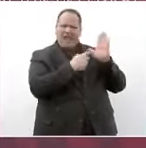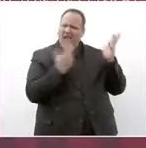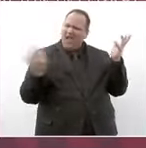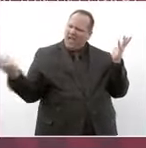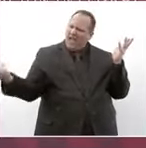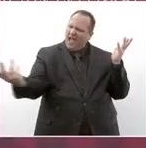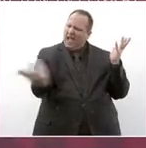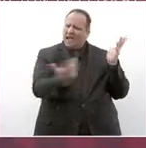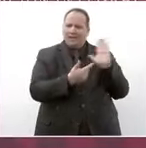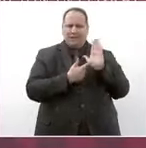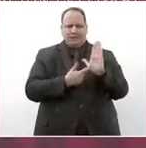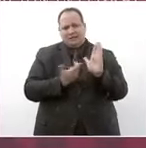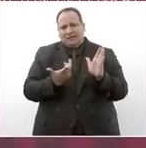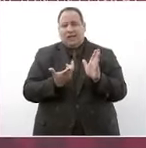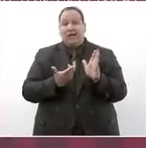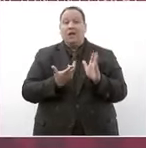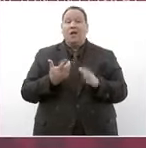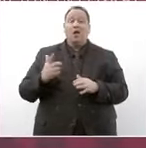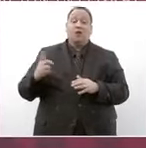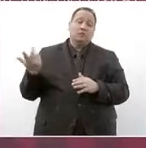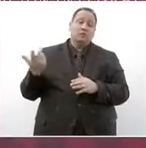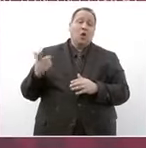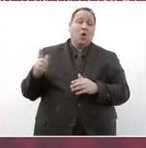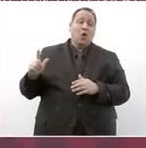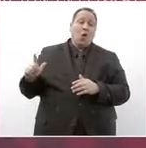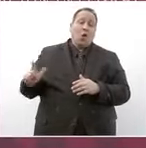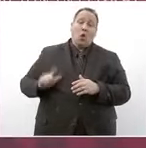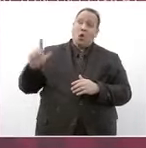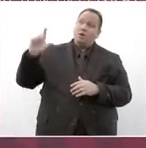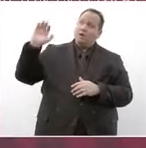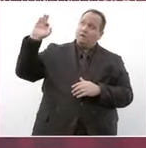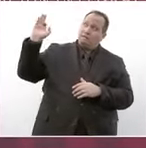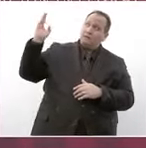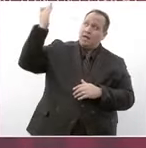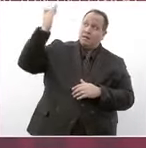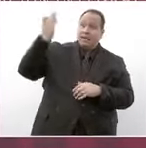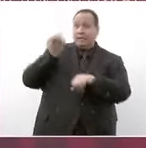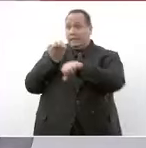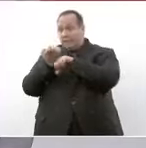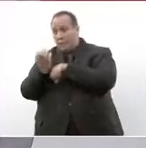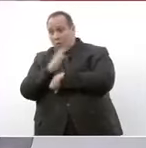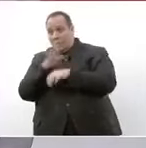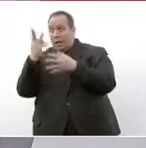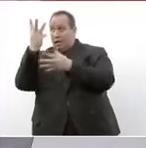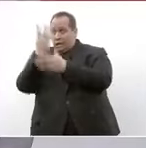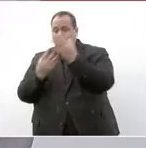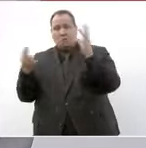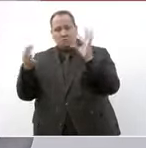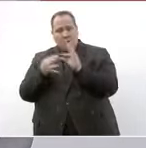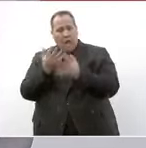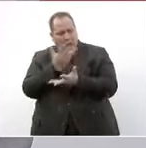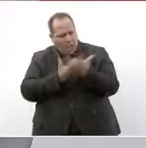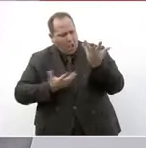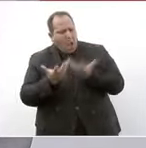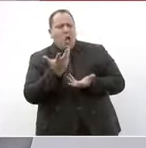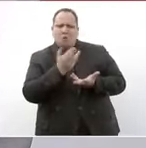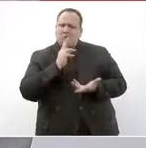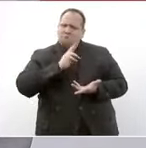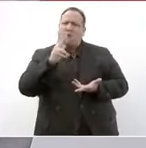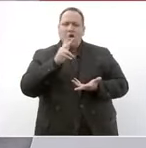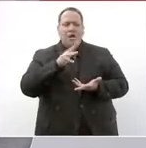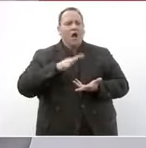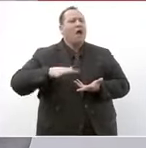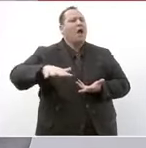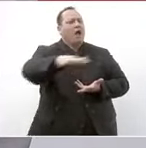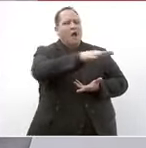que se llevan a cabo por los tres, la integración de los tres niveles de gobierno dan mejores resultados en apoyo